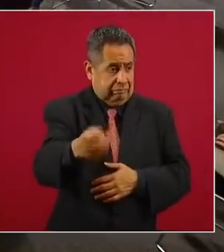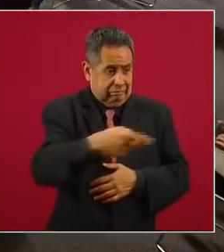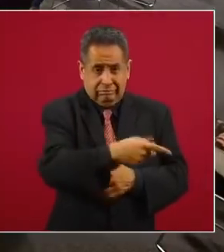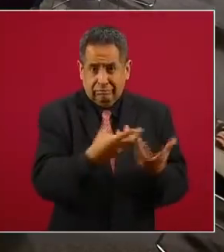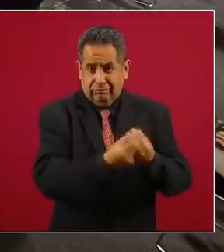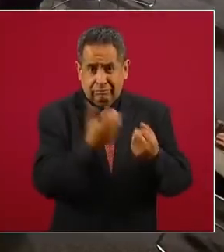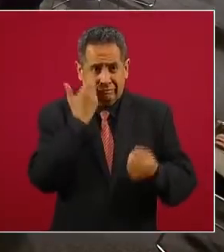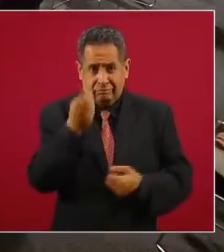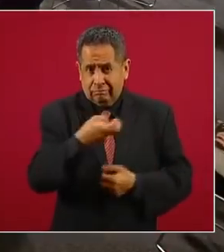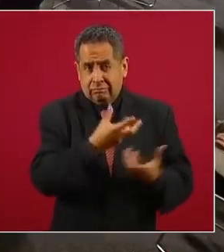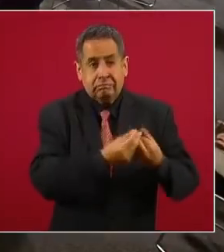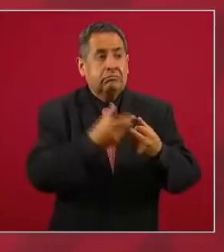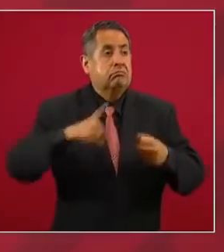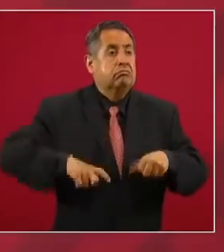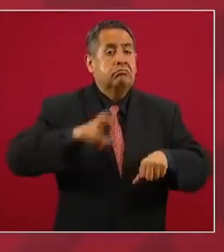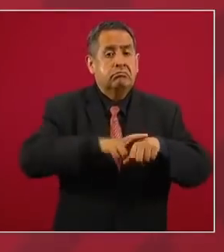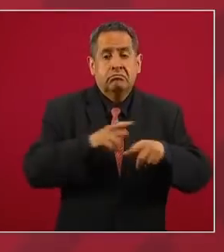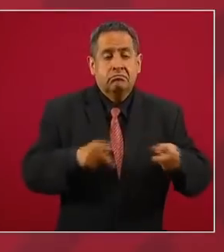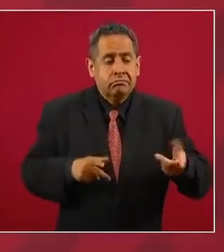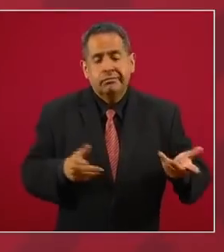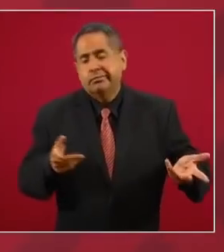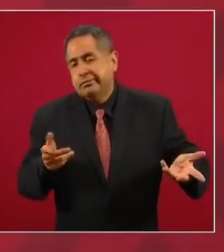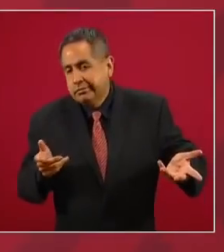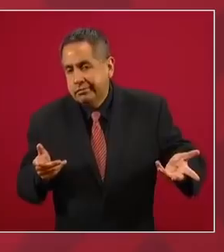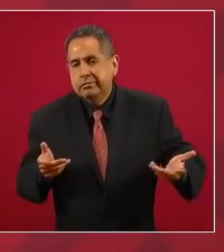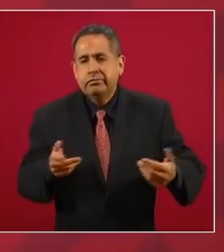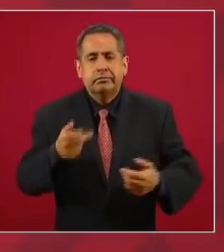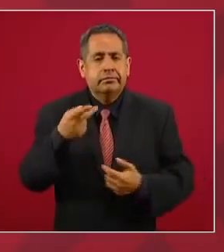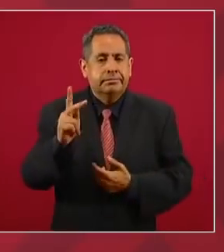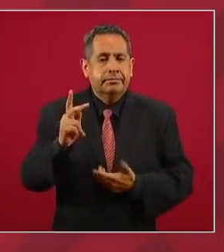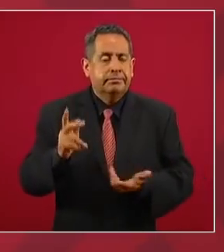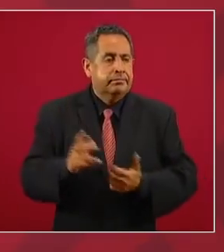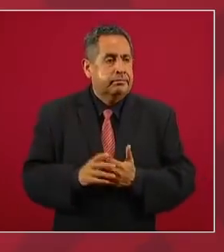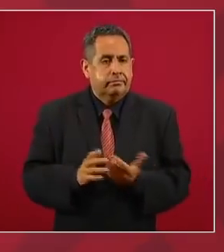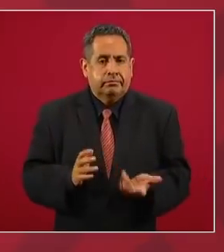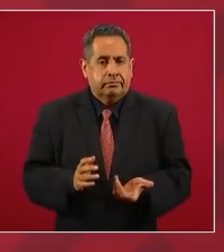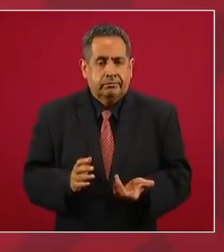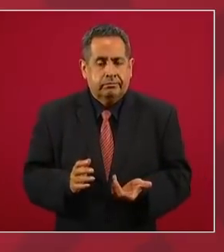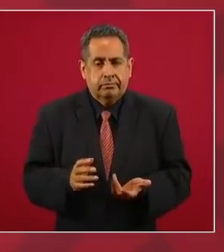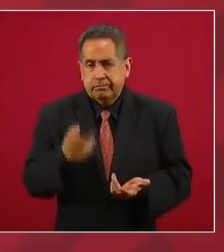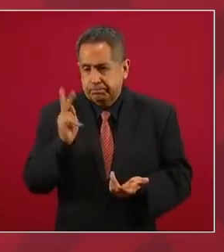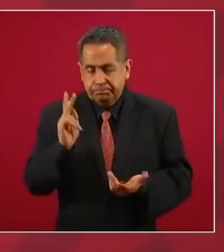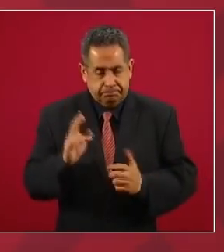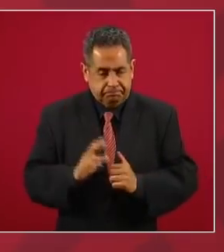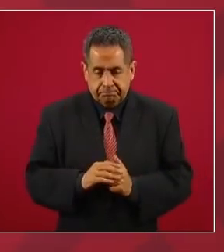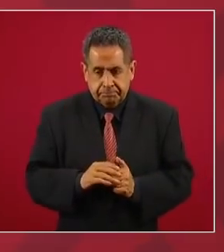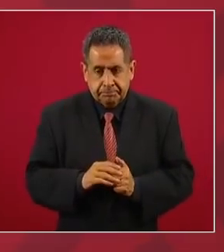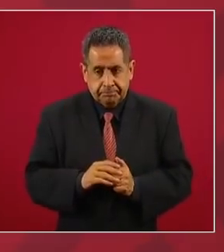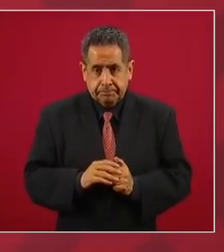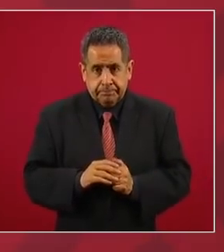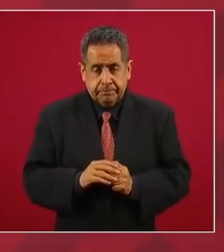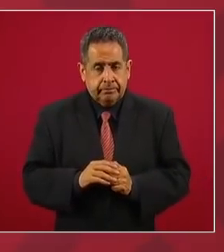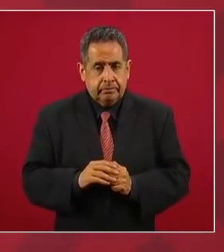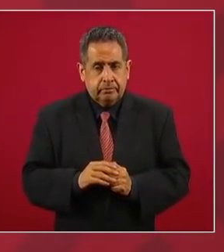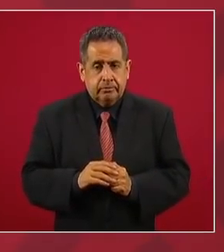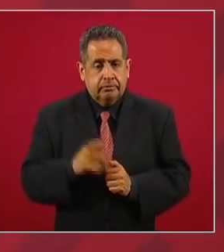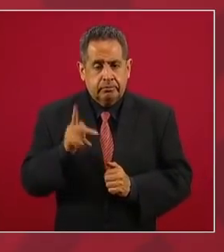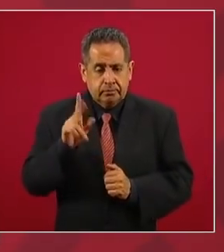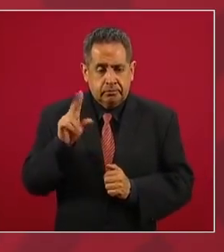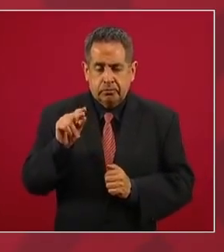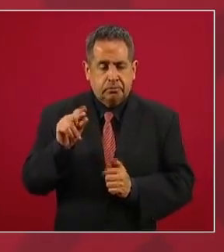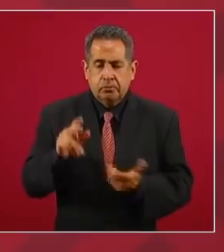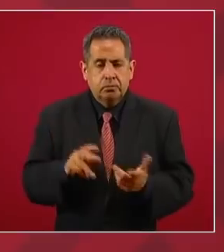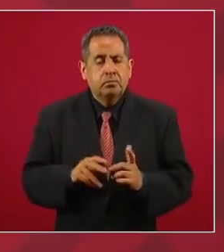pero no es